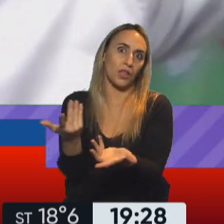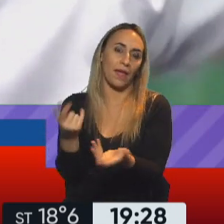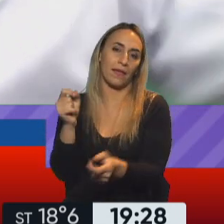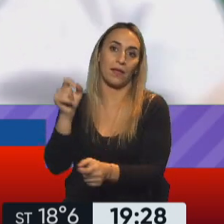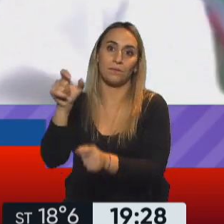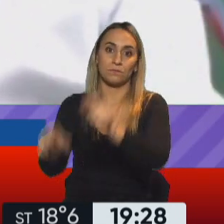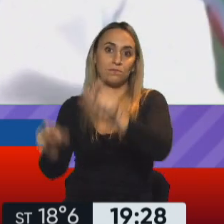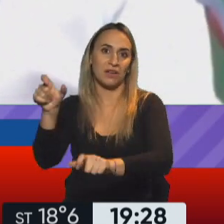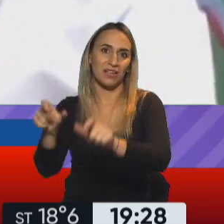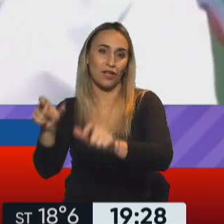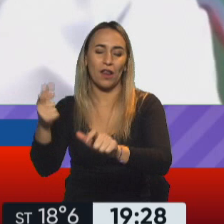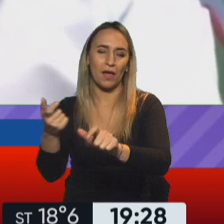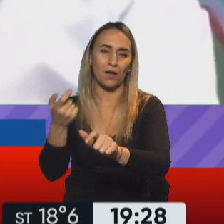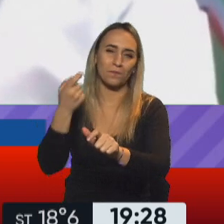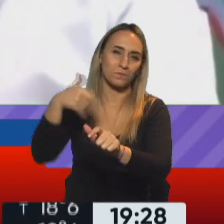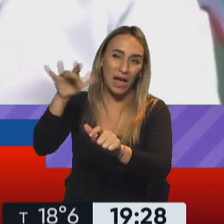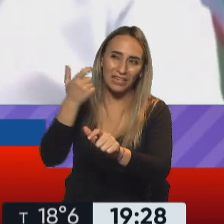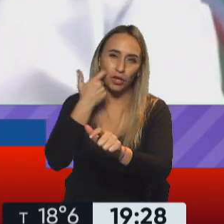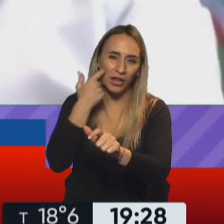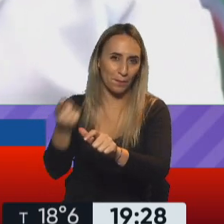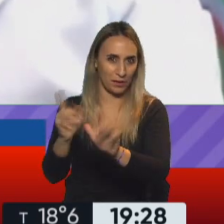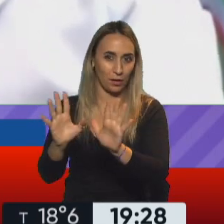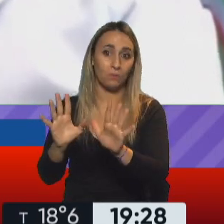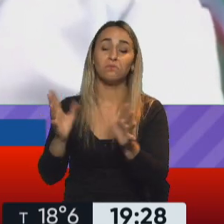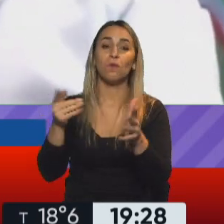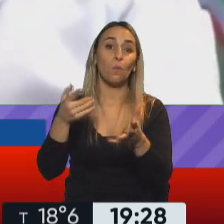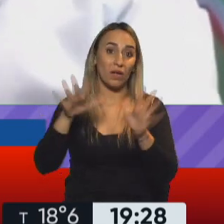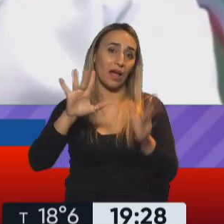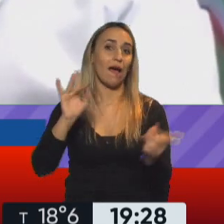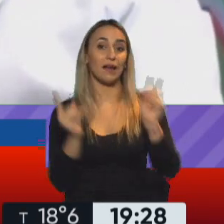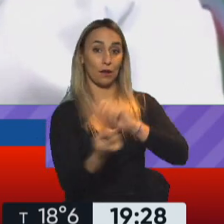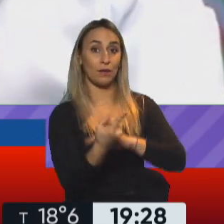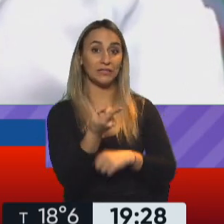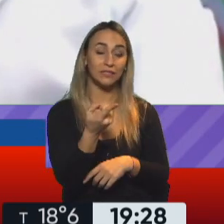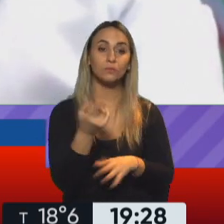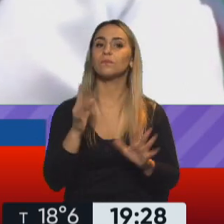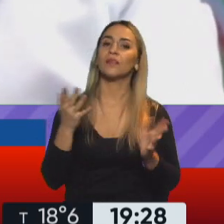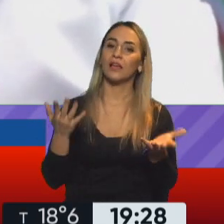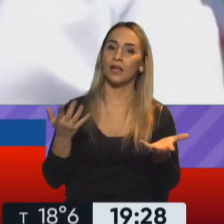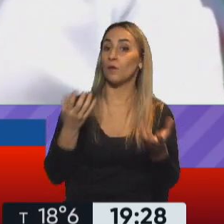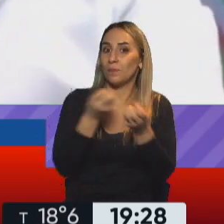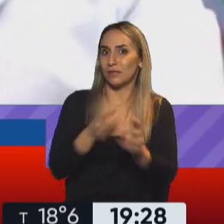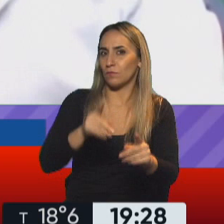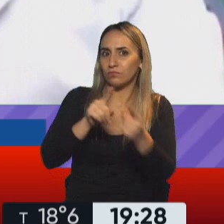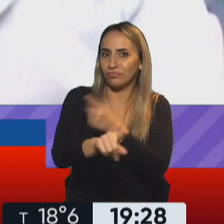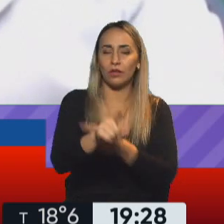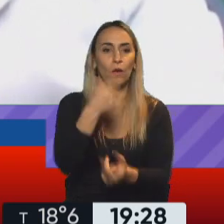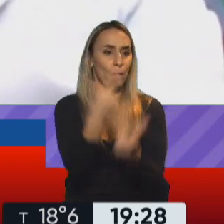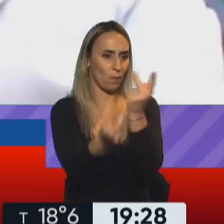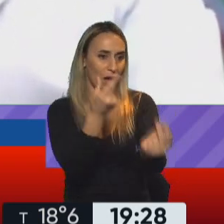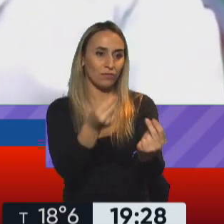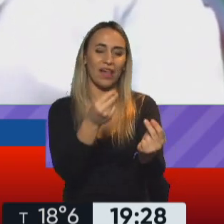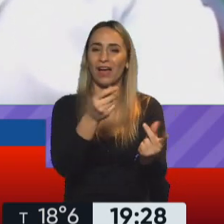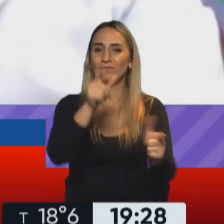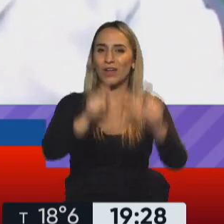digamos, de mayor promedio de edad. Bueno, ahora podría suceder tranquilamente lo contrario. Ahora comenzamos a vacunar, claro, una población más